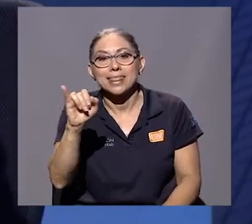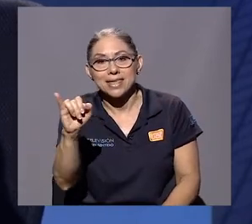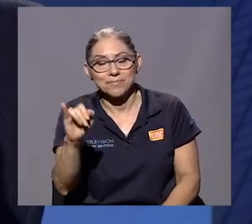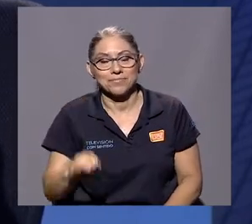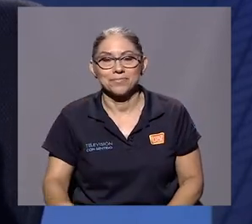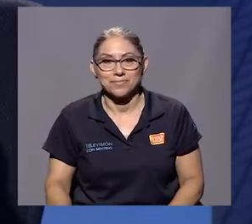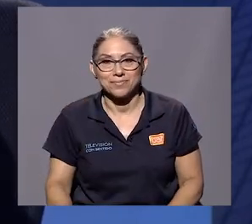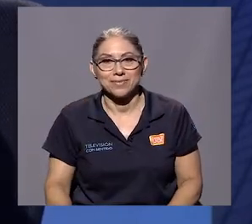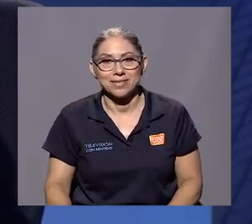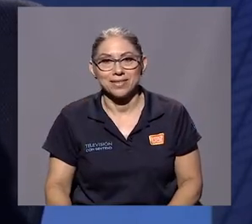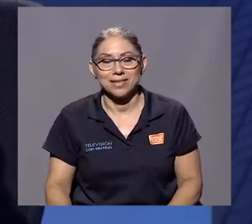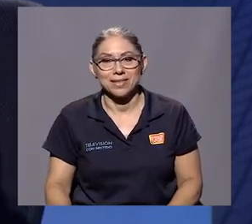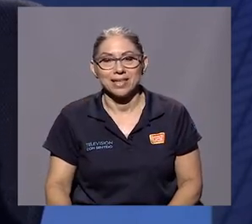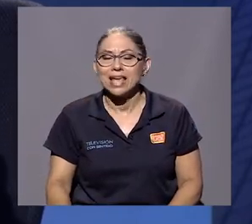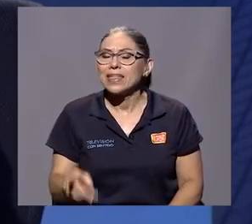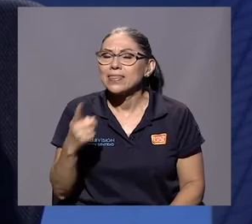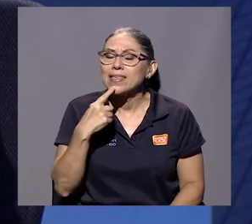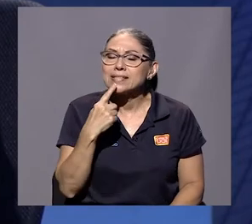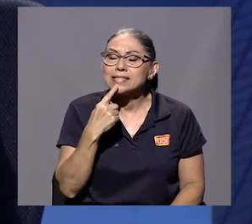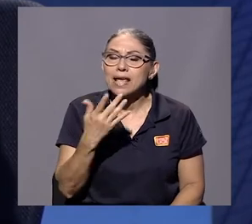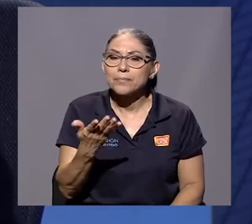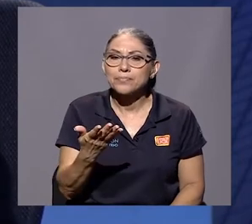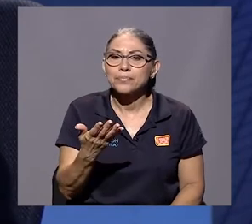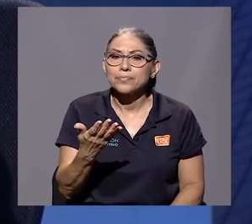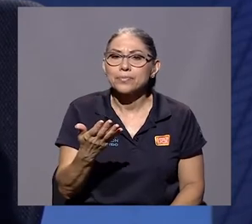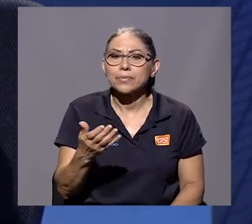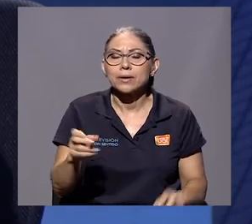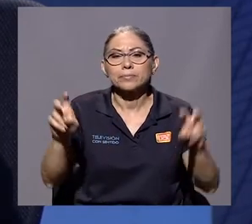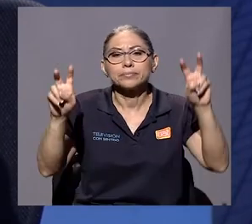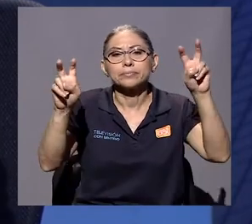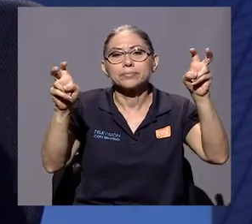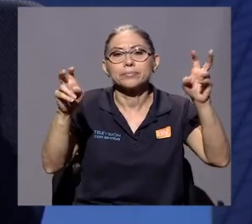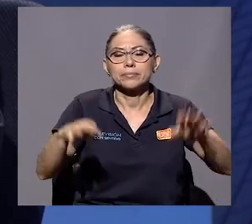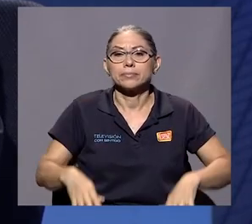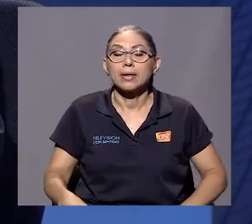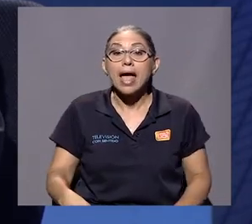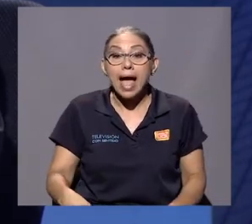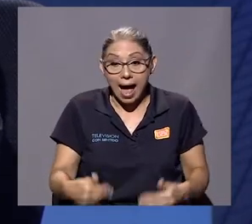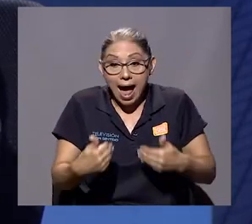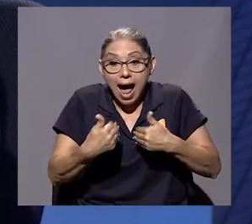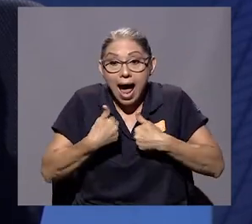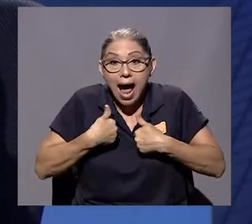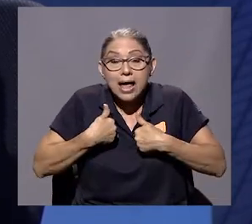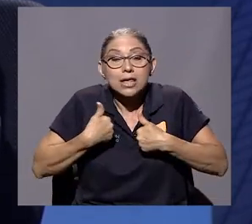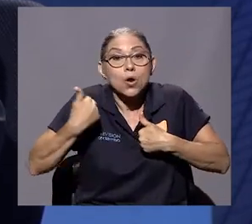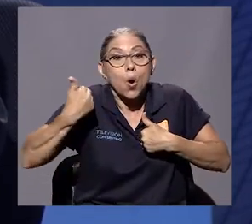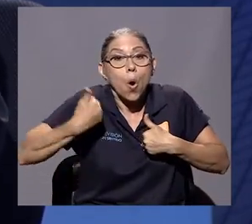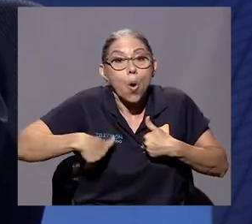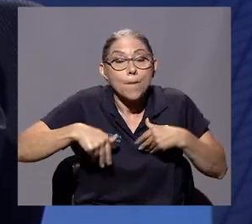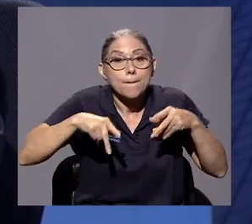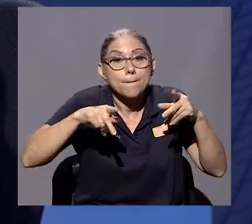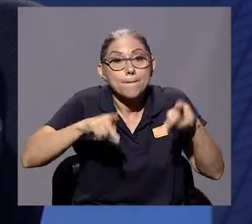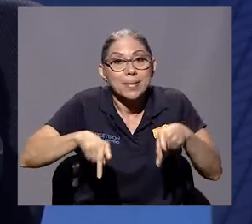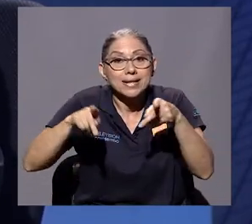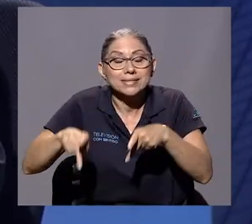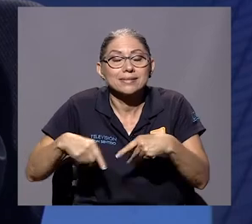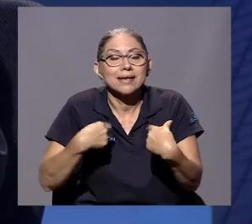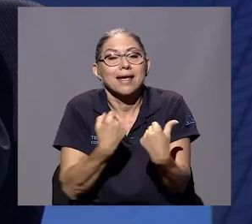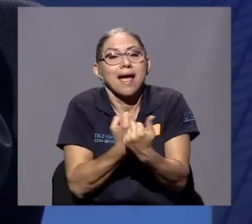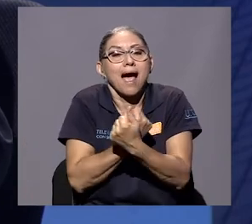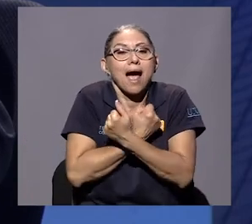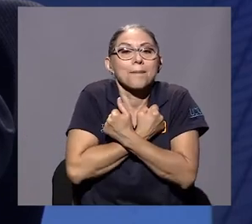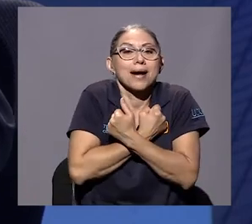cuando hay, no, que decía así, hay hombres que aman y construyen,